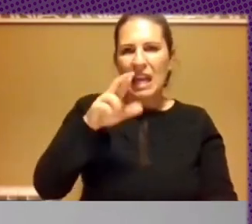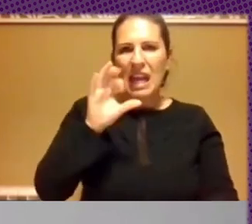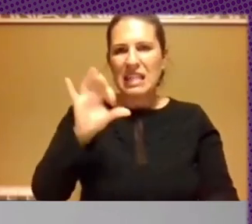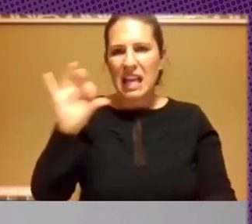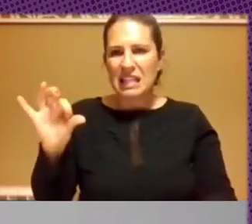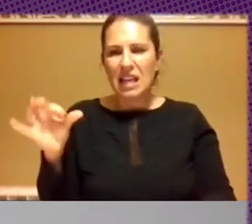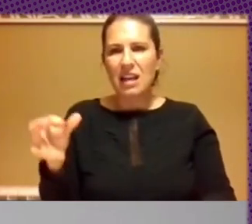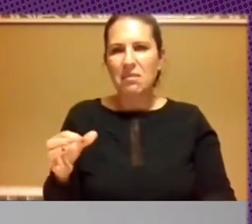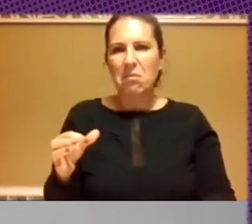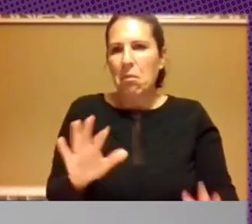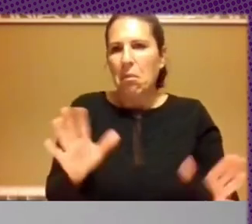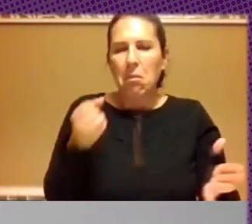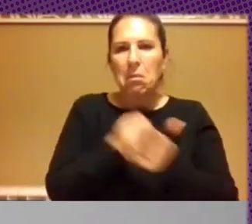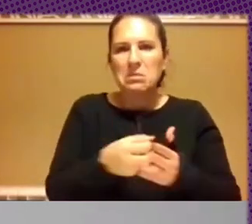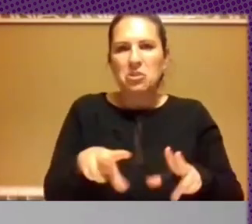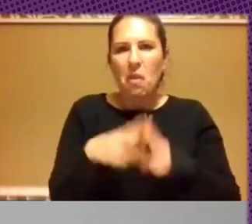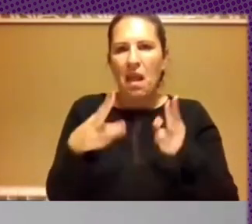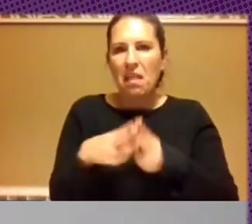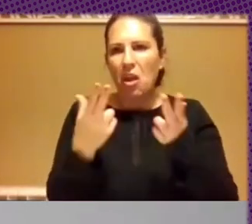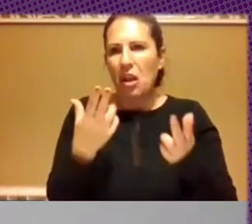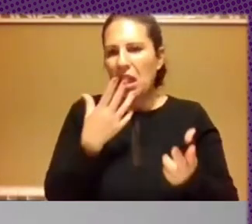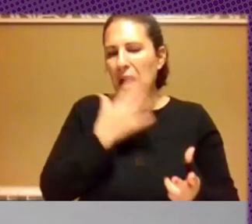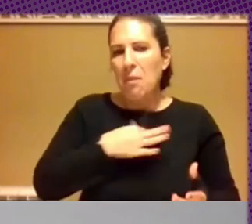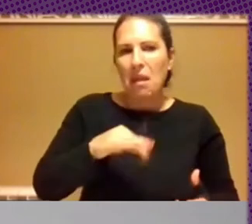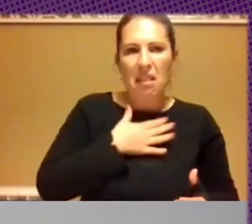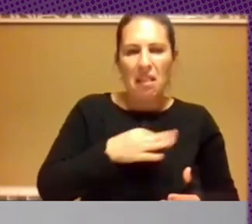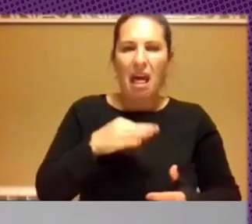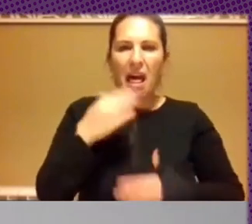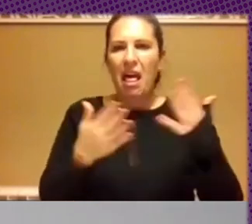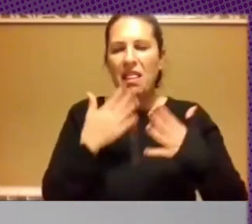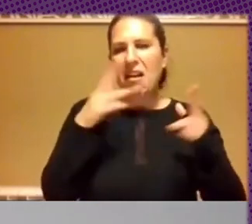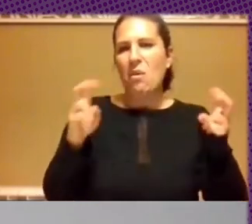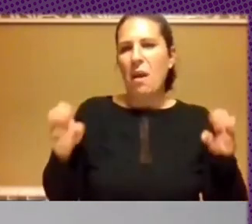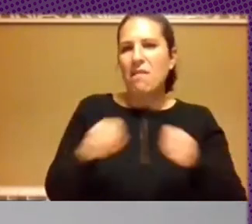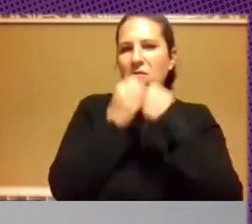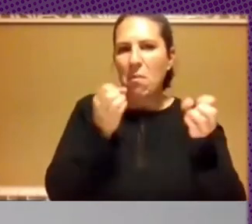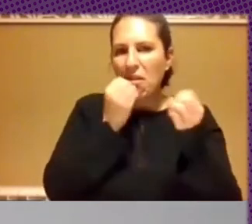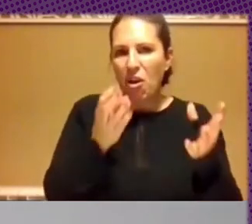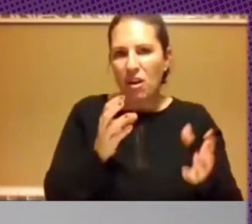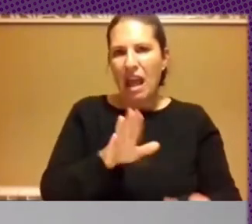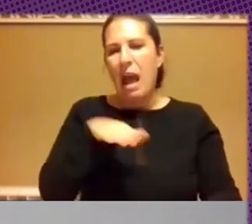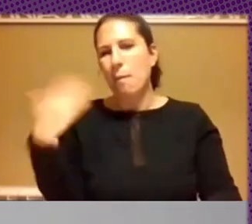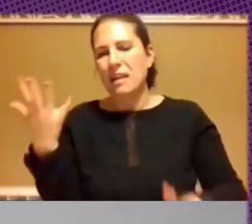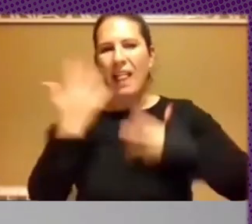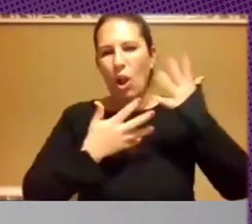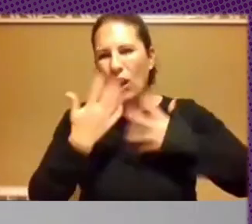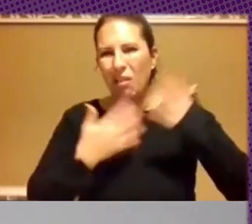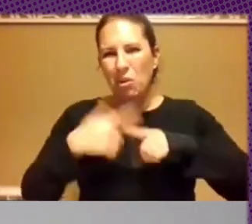máxima socialización y máxima capacidad de recibir nueva información fuera de este mundo de los algoritmos